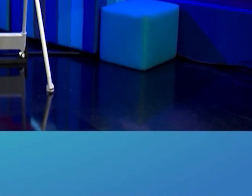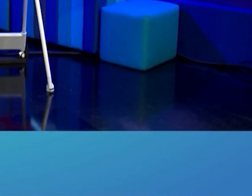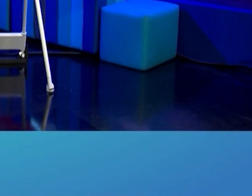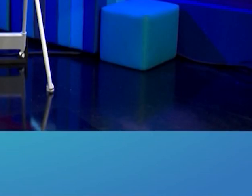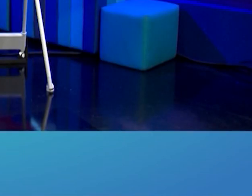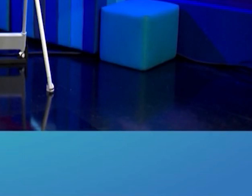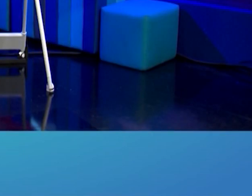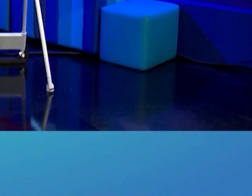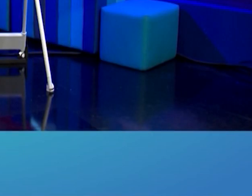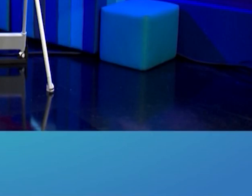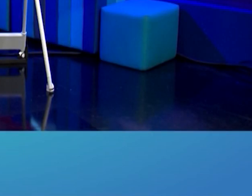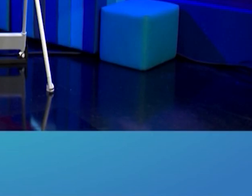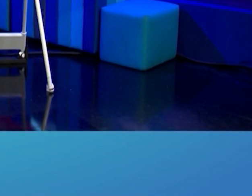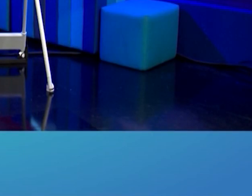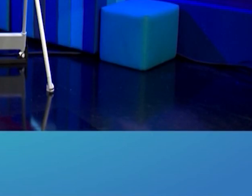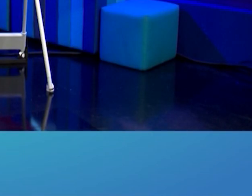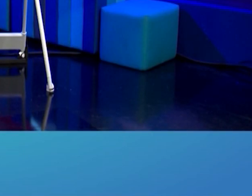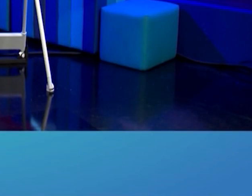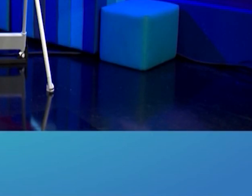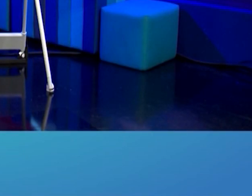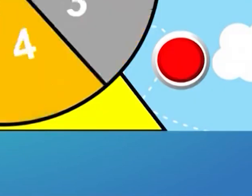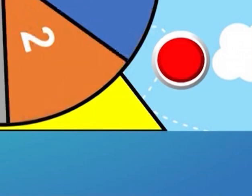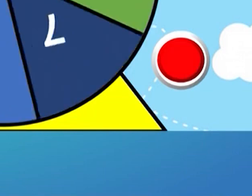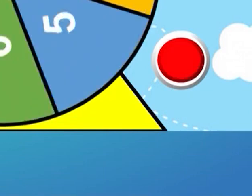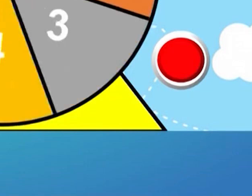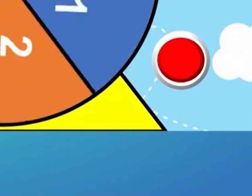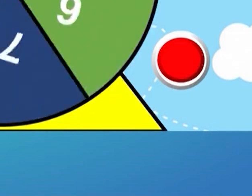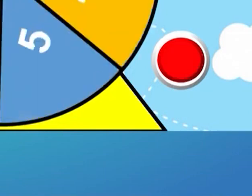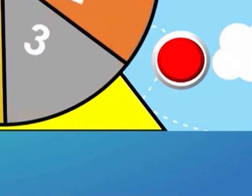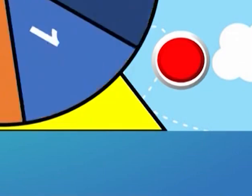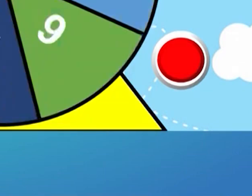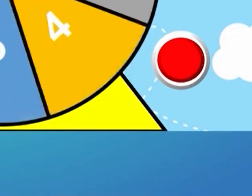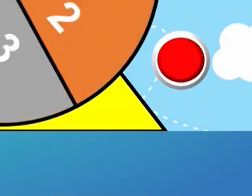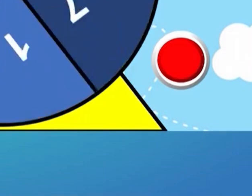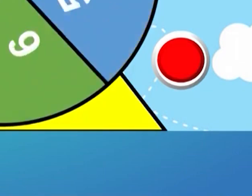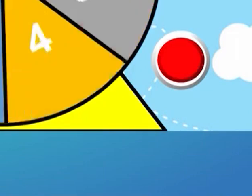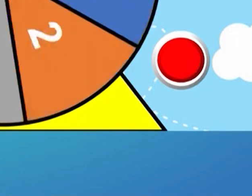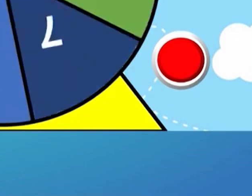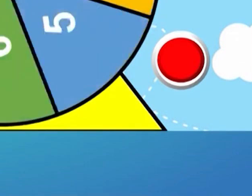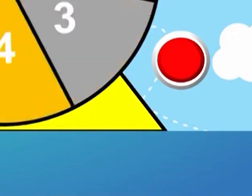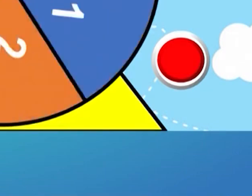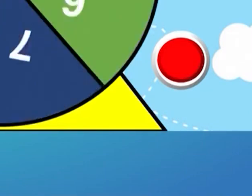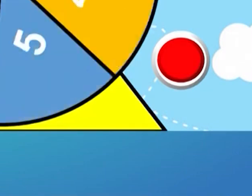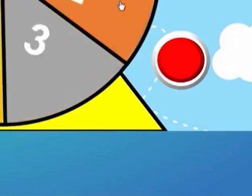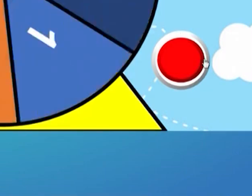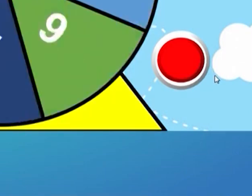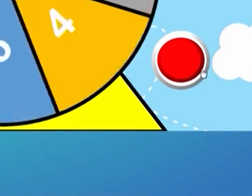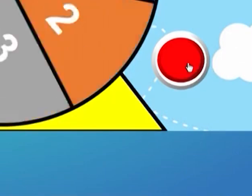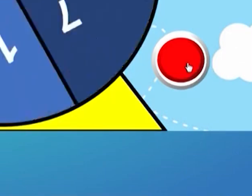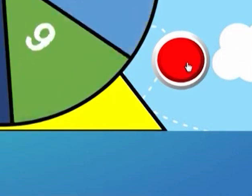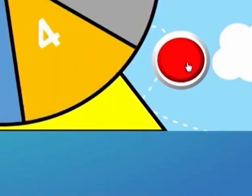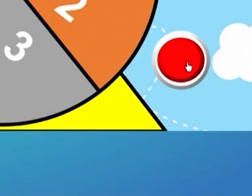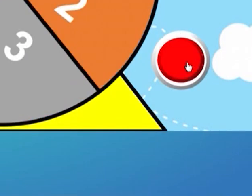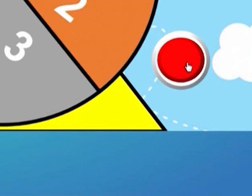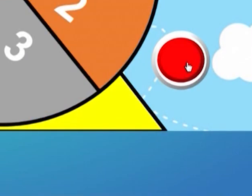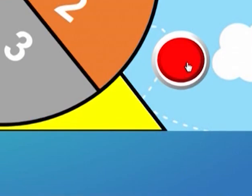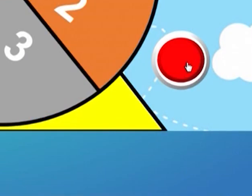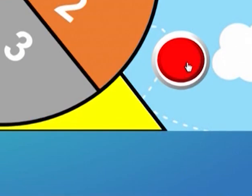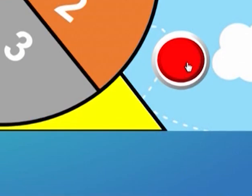ruleta la primera vamos a ver la primera parada va a ser para kareimis parada